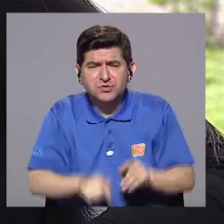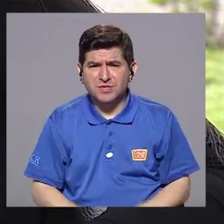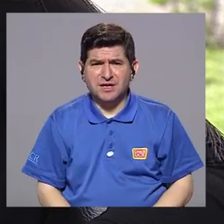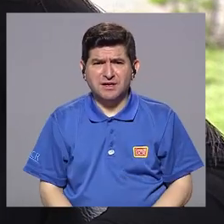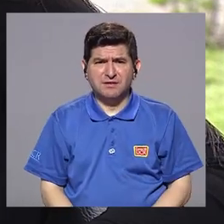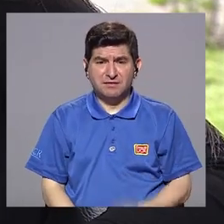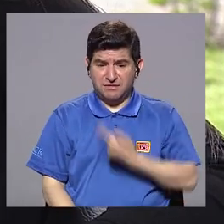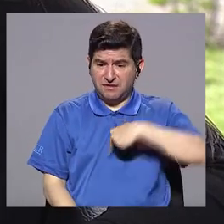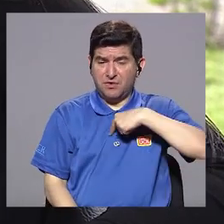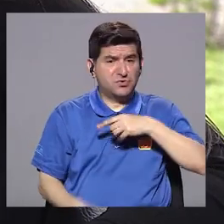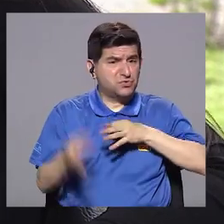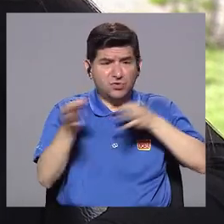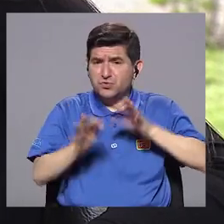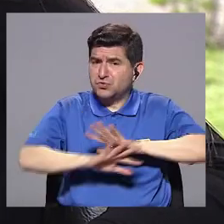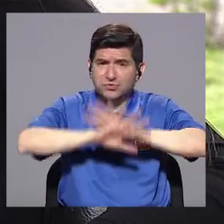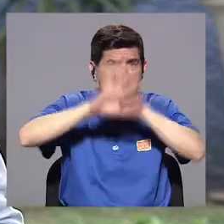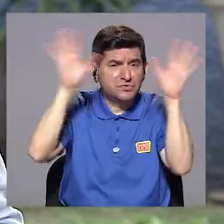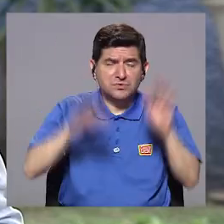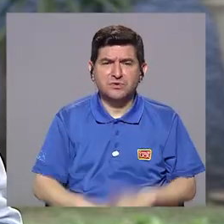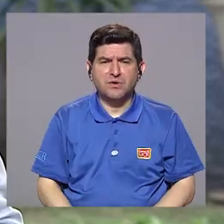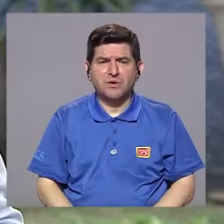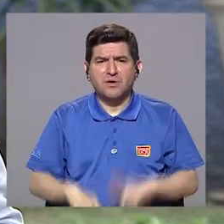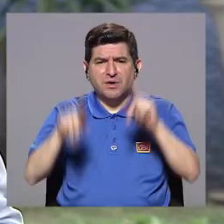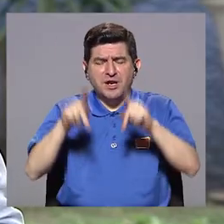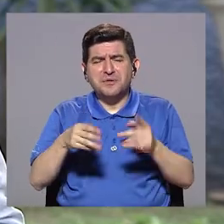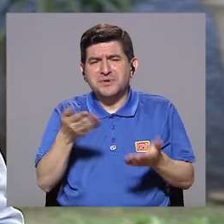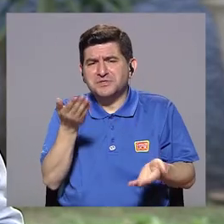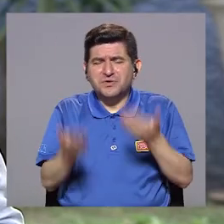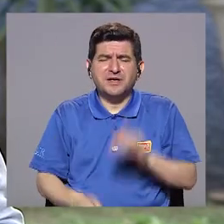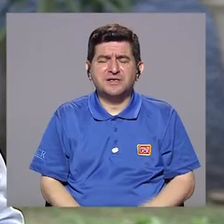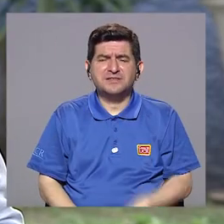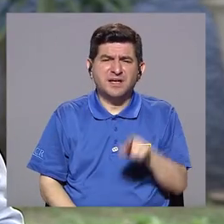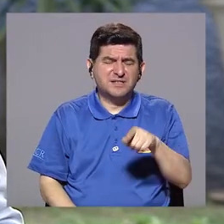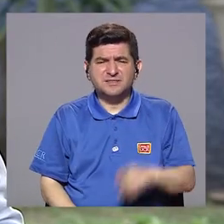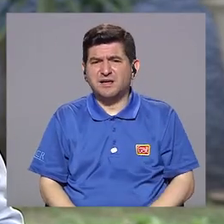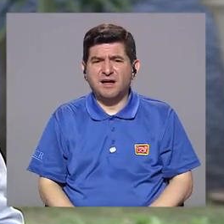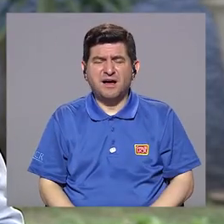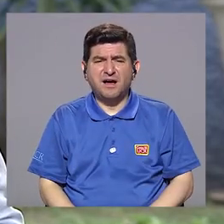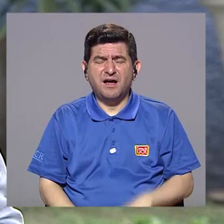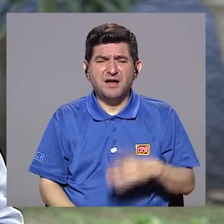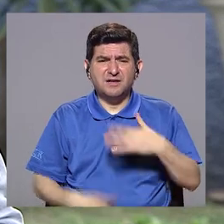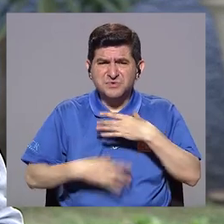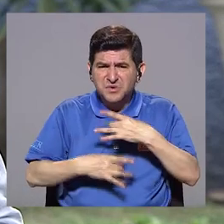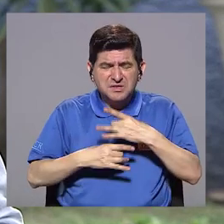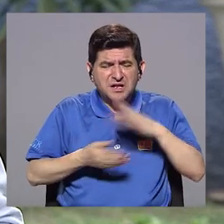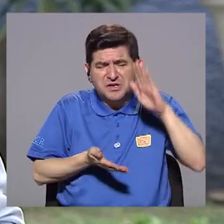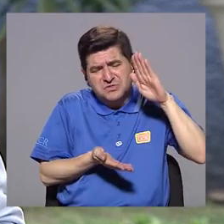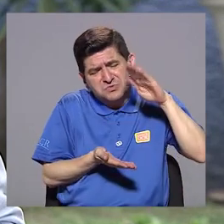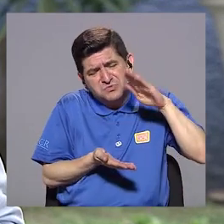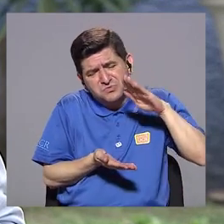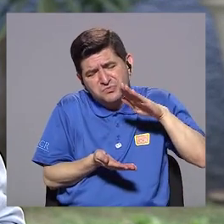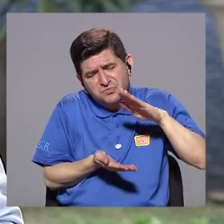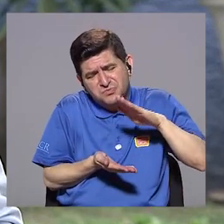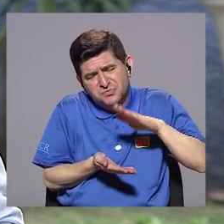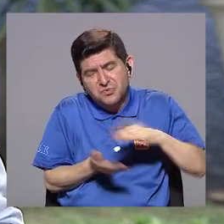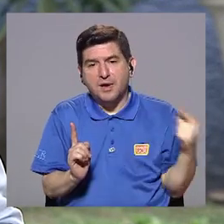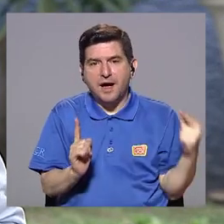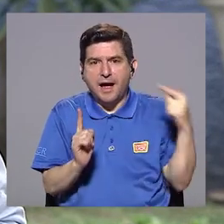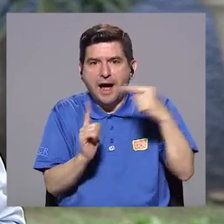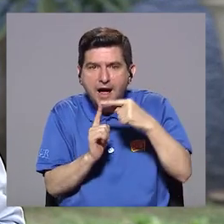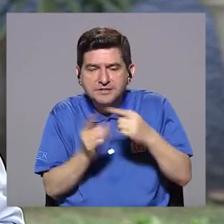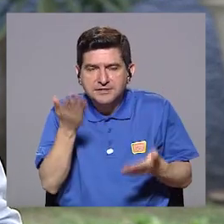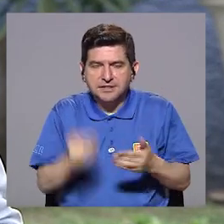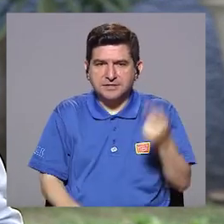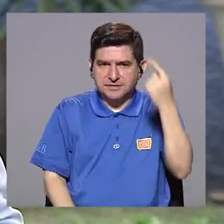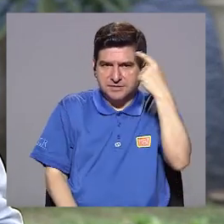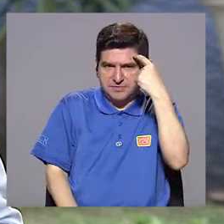que no tenemos una explicación muy clara, que empieza a haber, por ejemplo, un descenso del ánimo. Y esta persona puede descender tanto su ánimo que